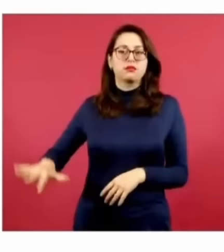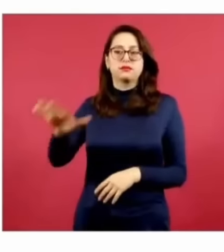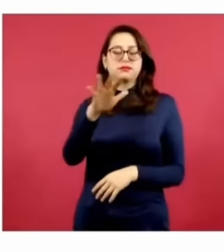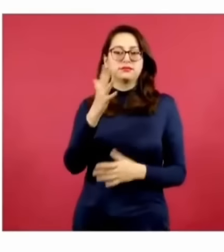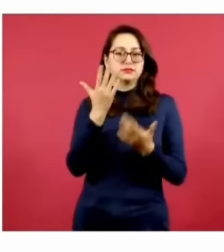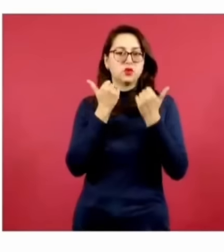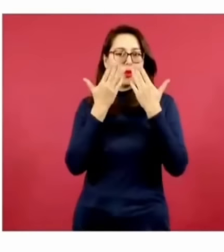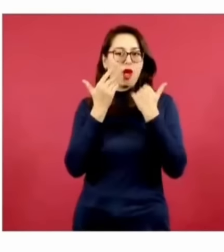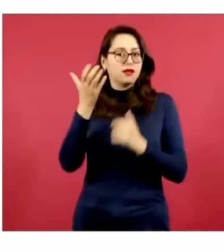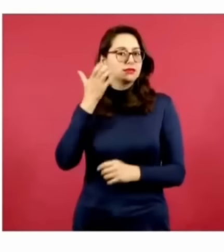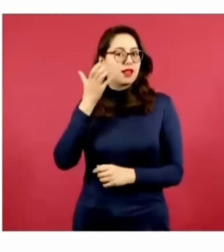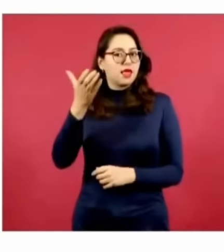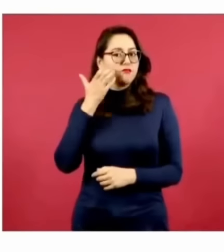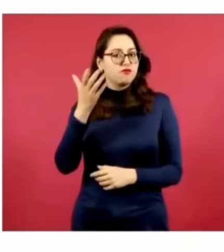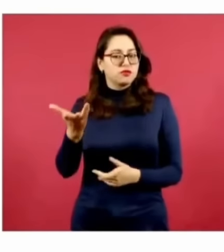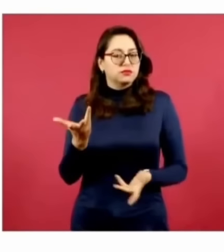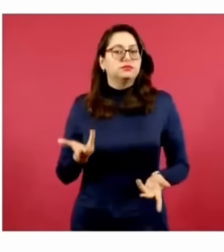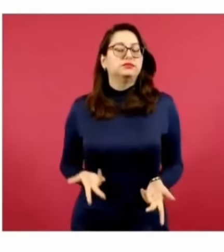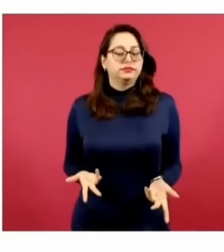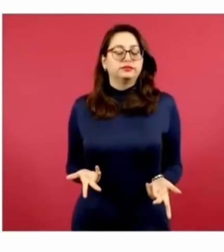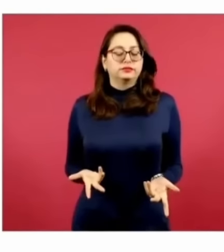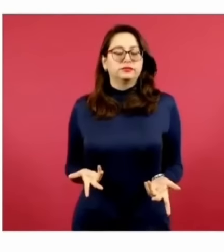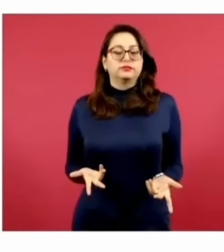tiene teléfono.